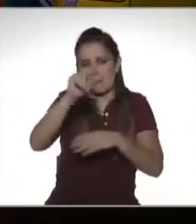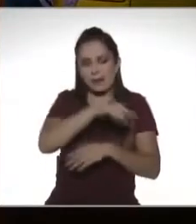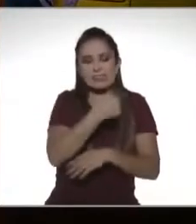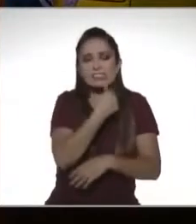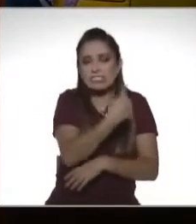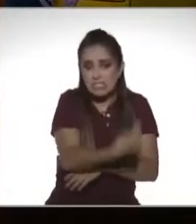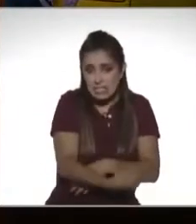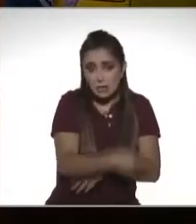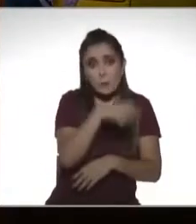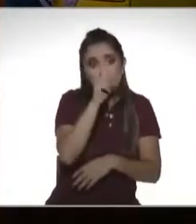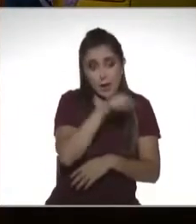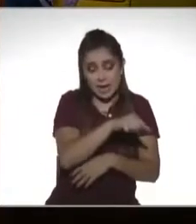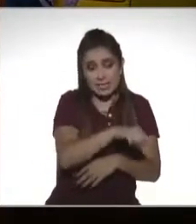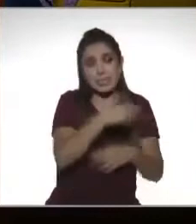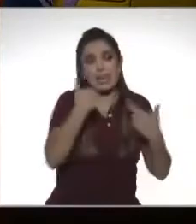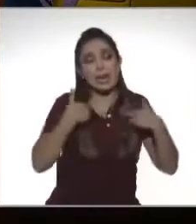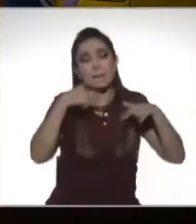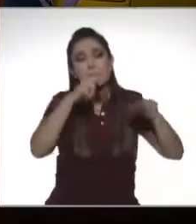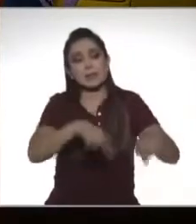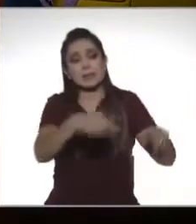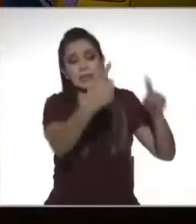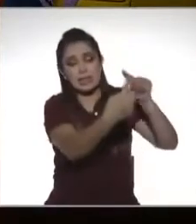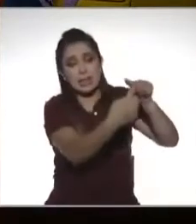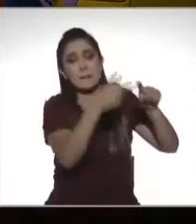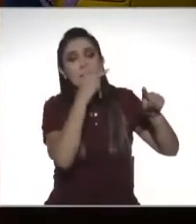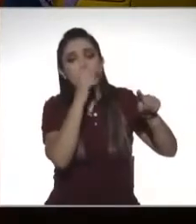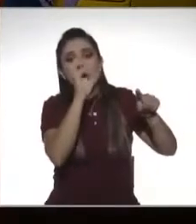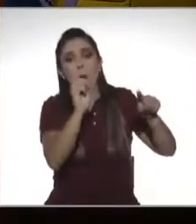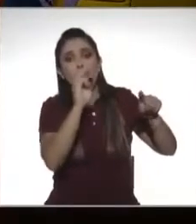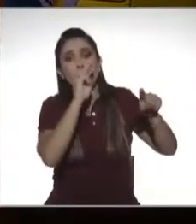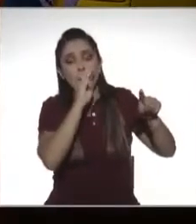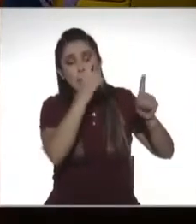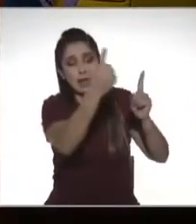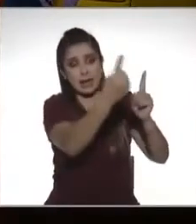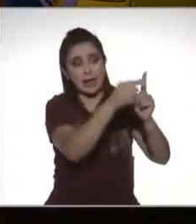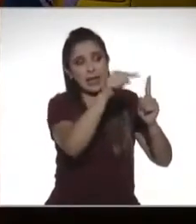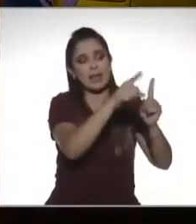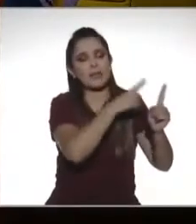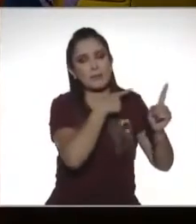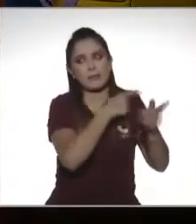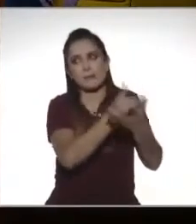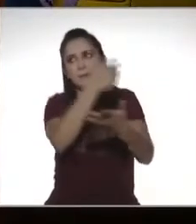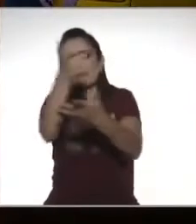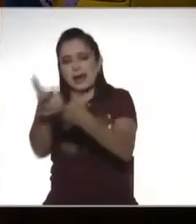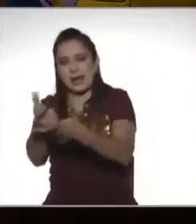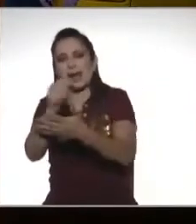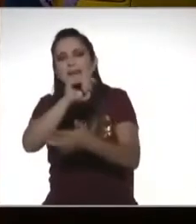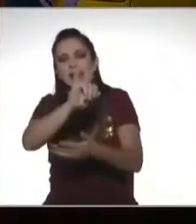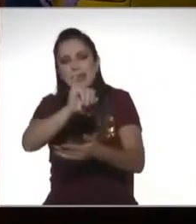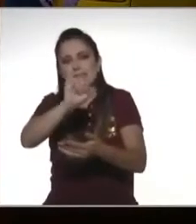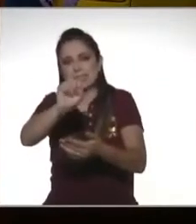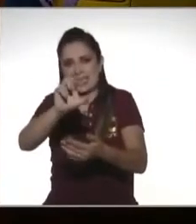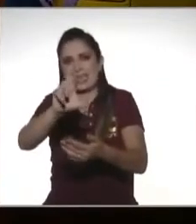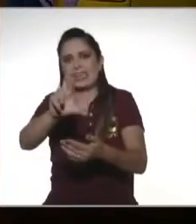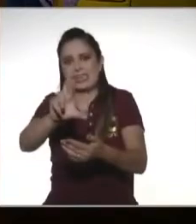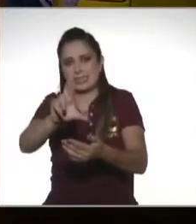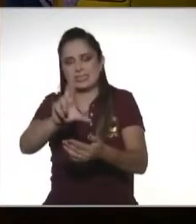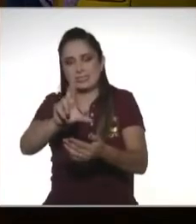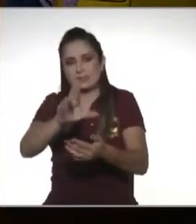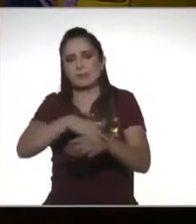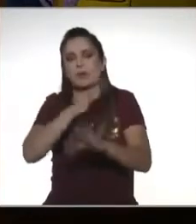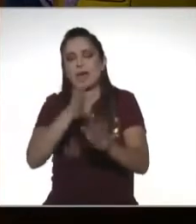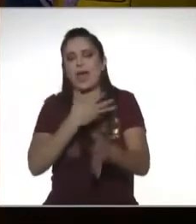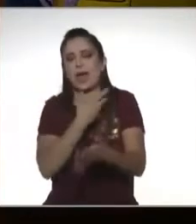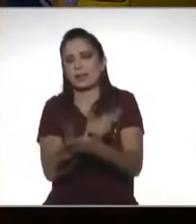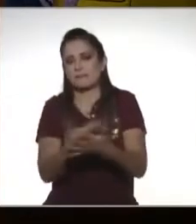impuestos mediante su representante, que va a ser su padre o tutor. Y ya cuando el joven, por ejemplo, empieza a trabajar como